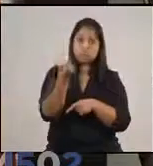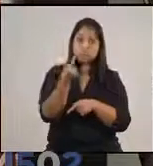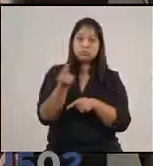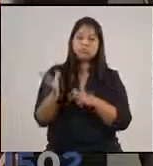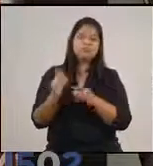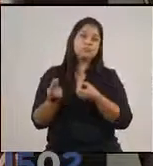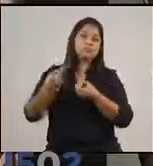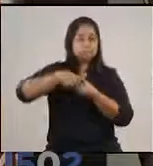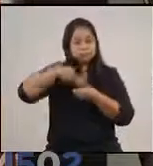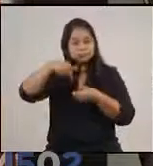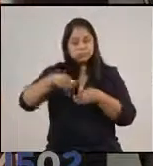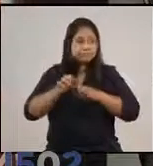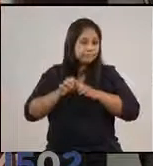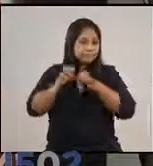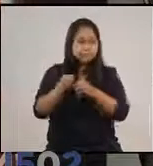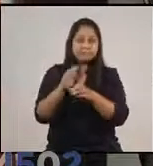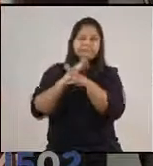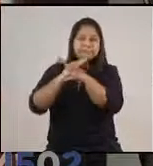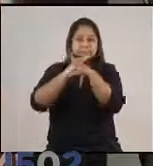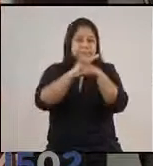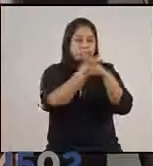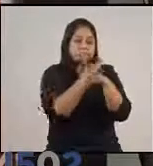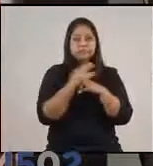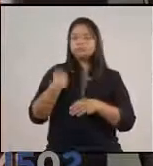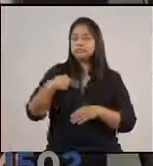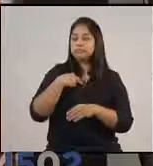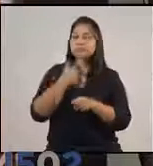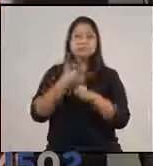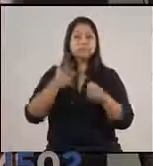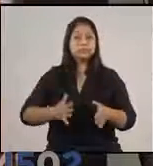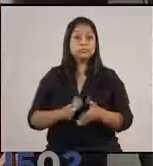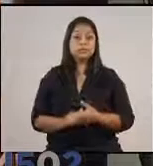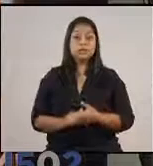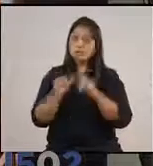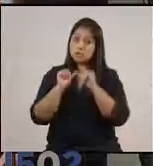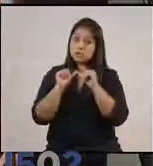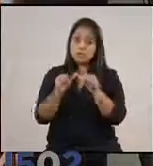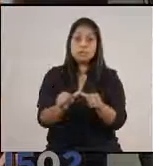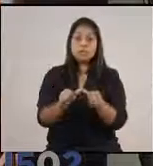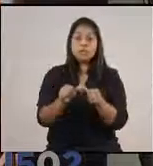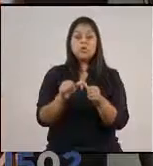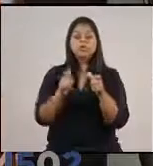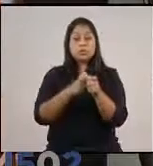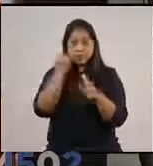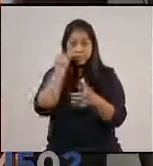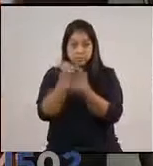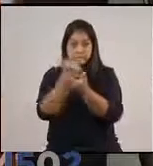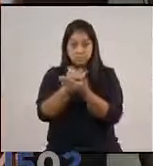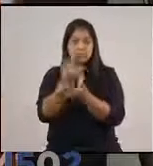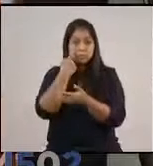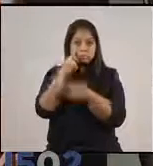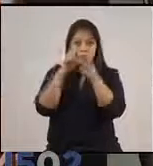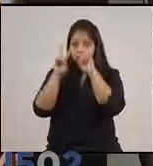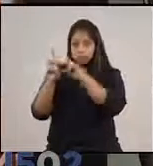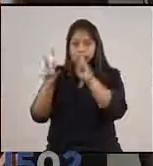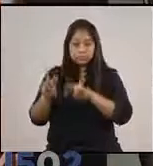sumando a este esfuerzo de protegernos a nosotros los guatemaltecos. Continuaremos con las inspecciones y esperamos